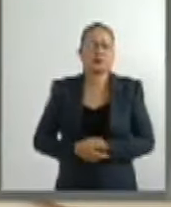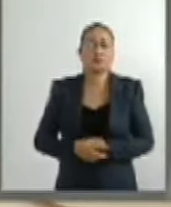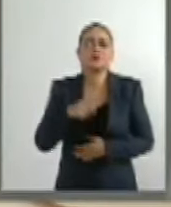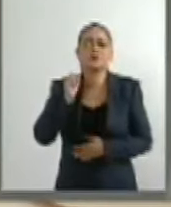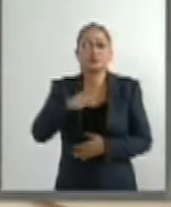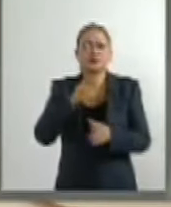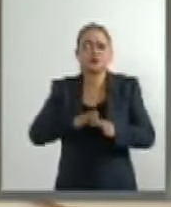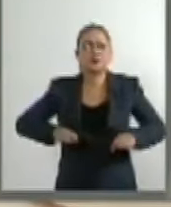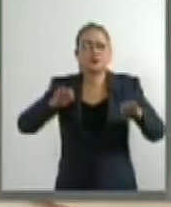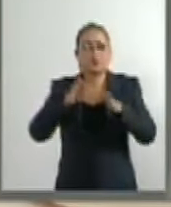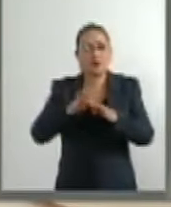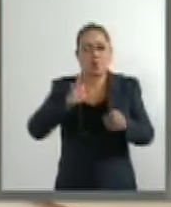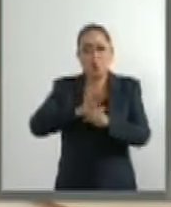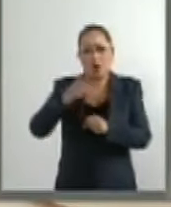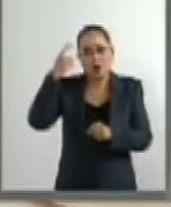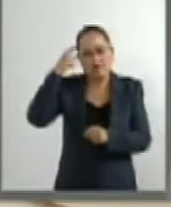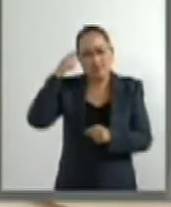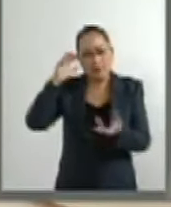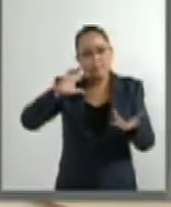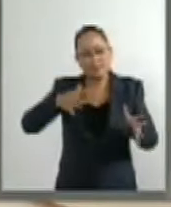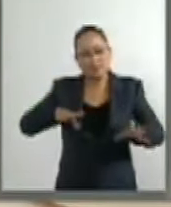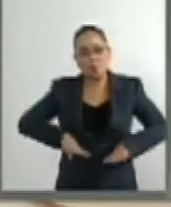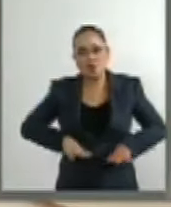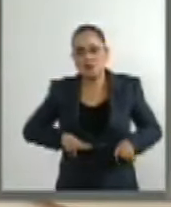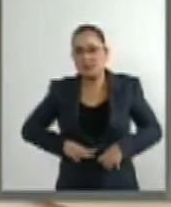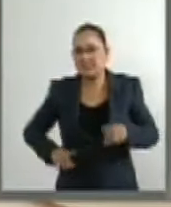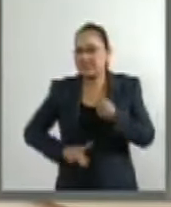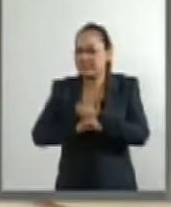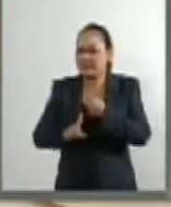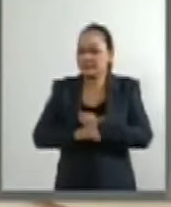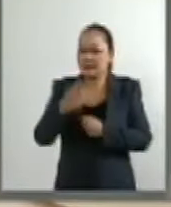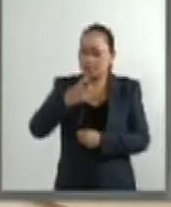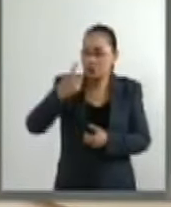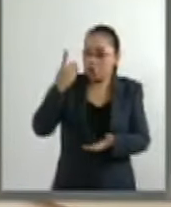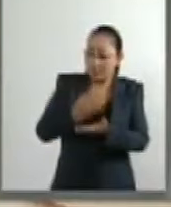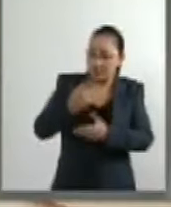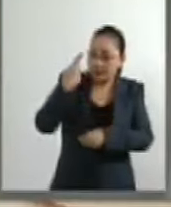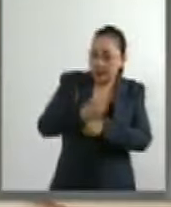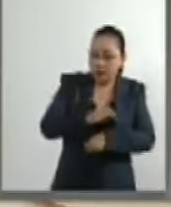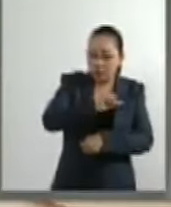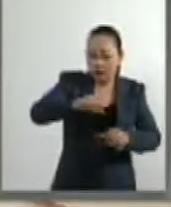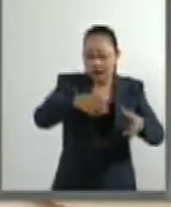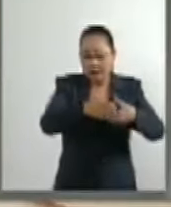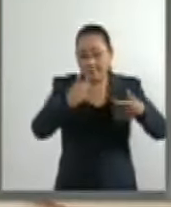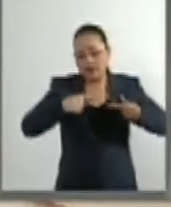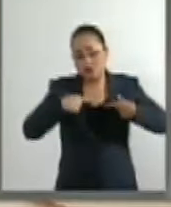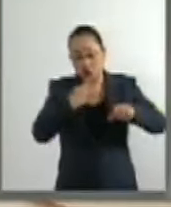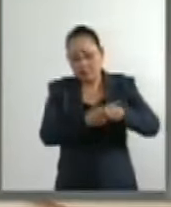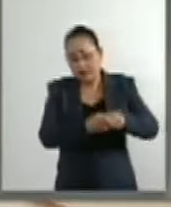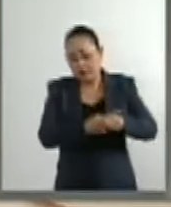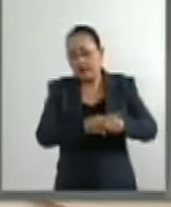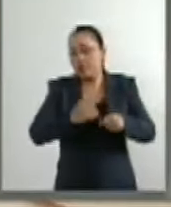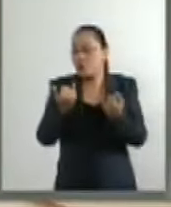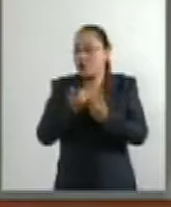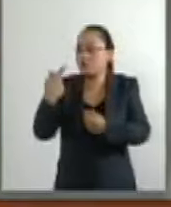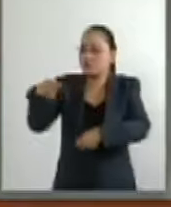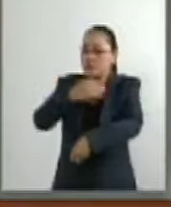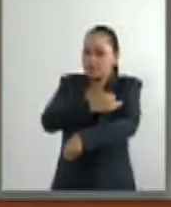trastornos mentales y del comportamiento no sólo afectan al paciente, sino también a la familia.